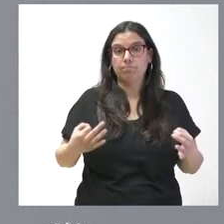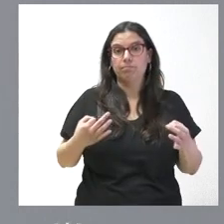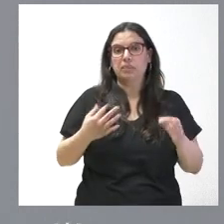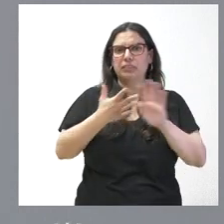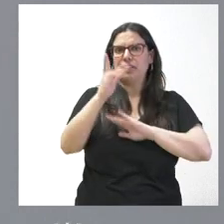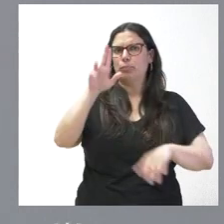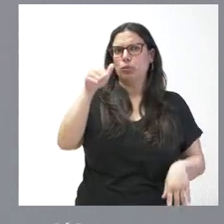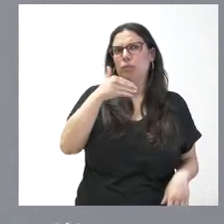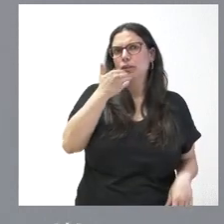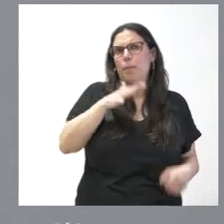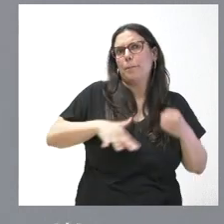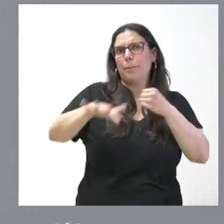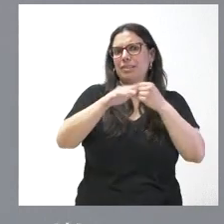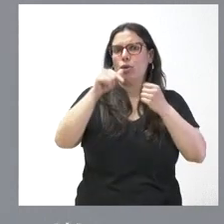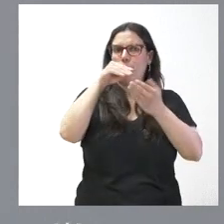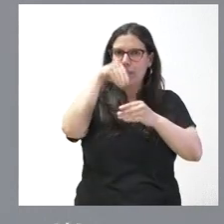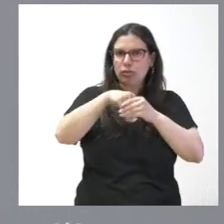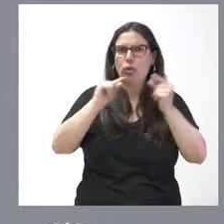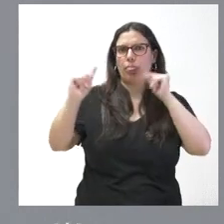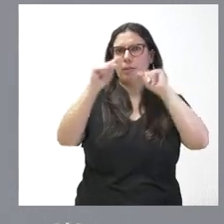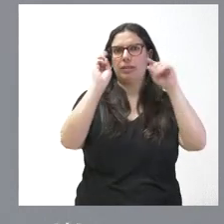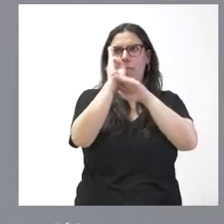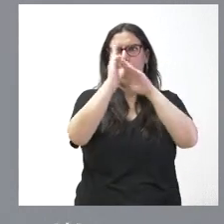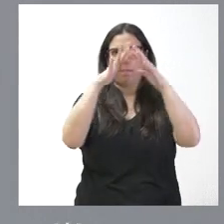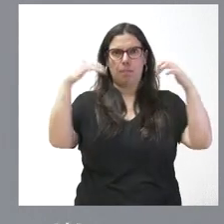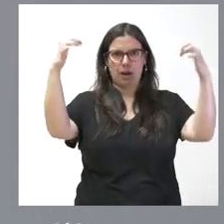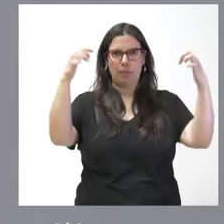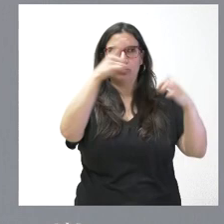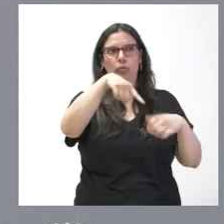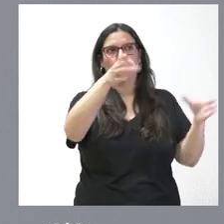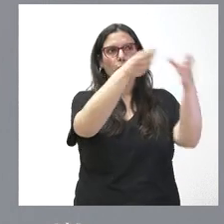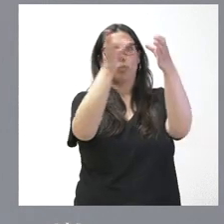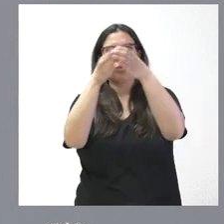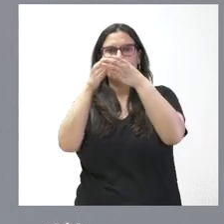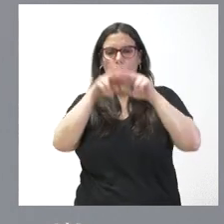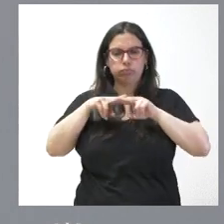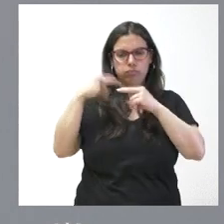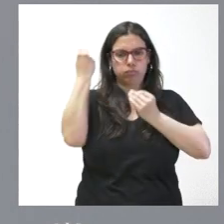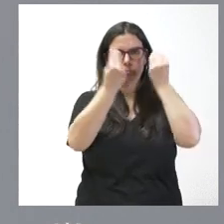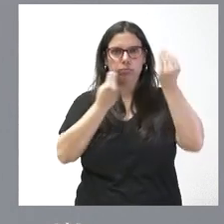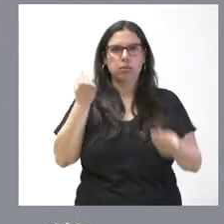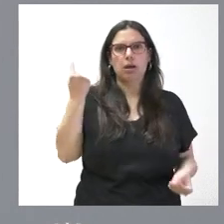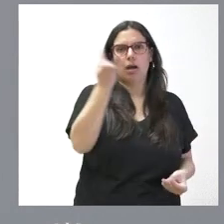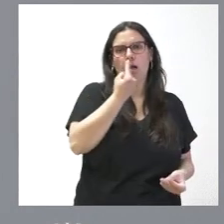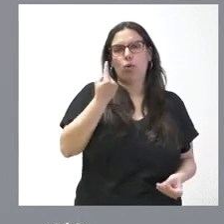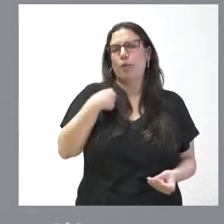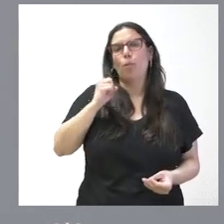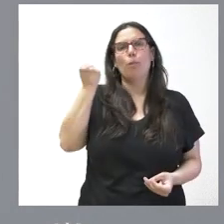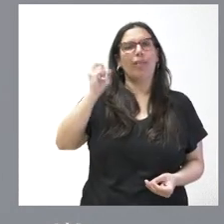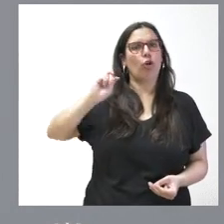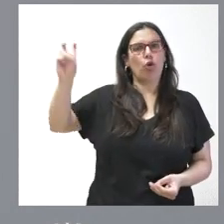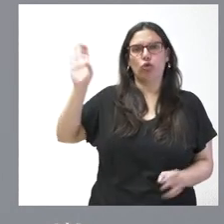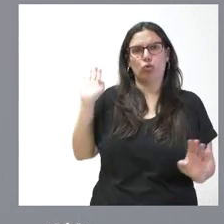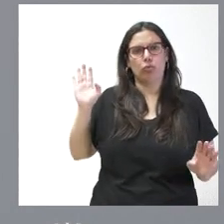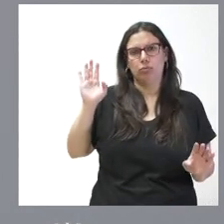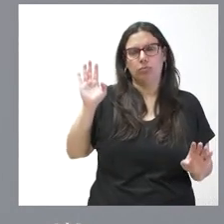elemento básico del debate parlamentario que los grupos también pues analizan y consideran en todo caso es otro poder distinto y